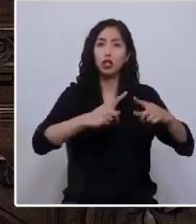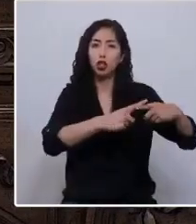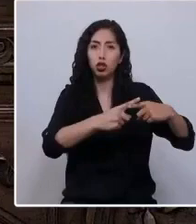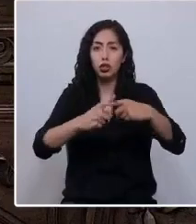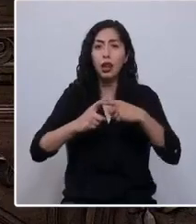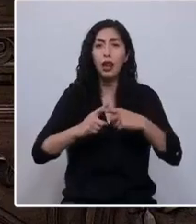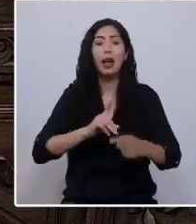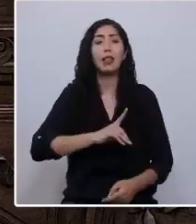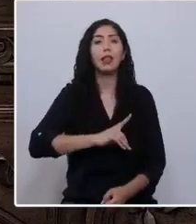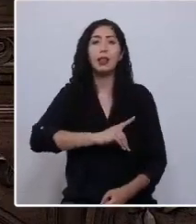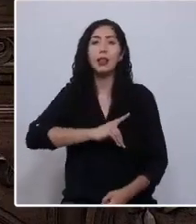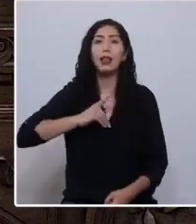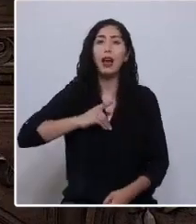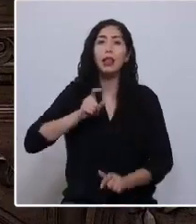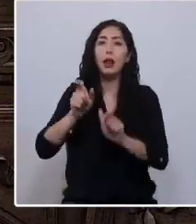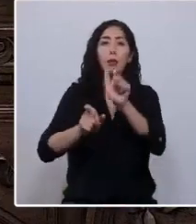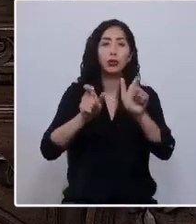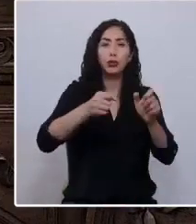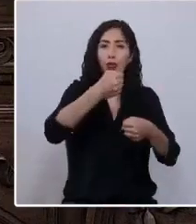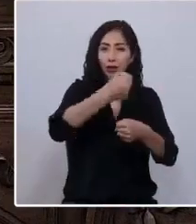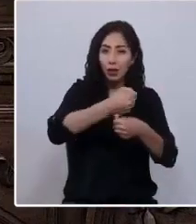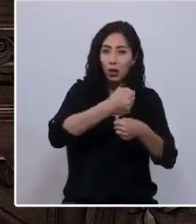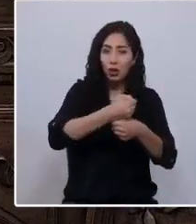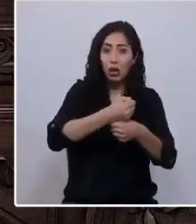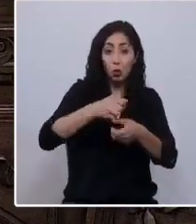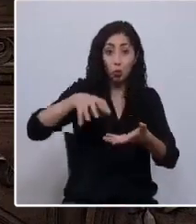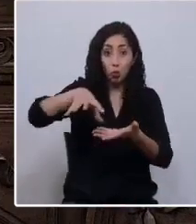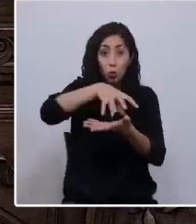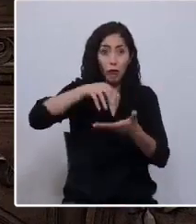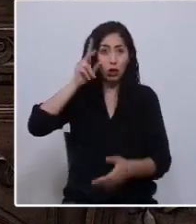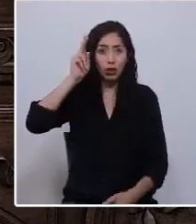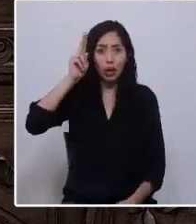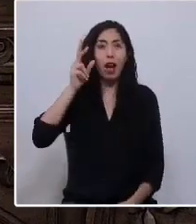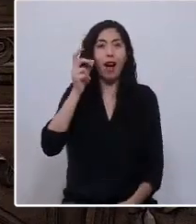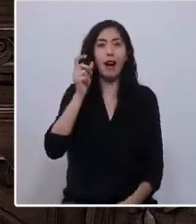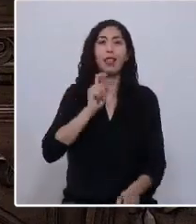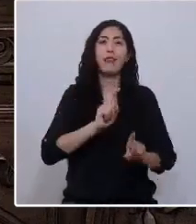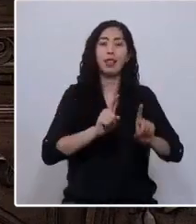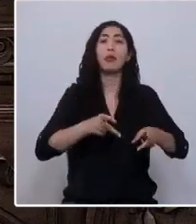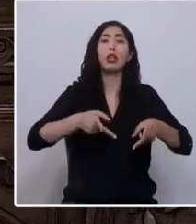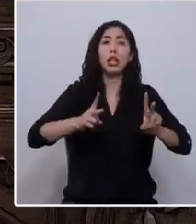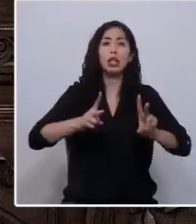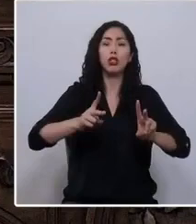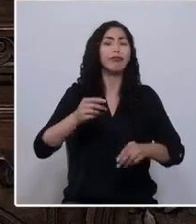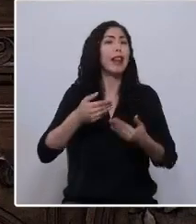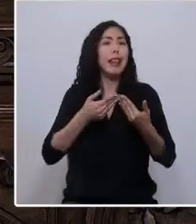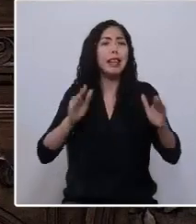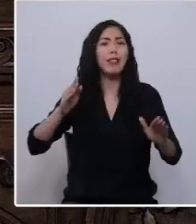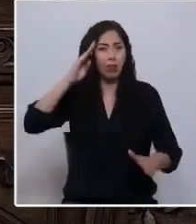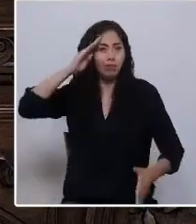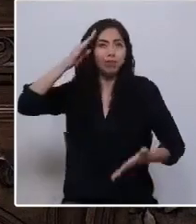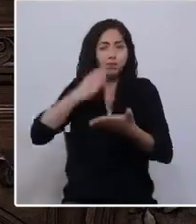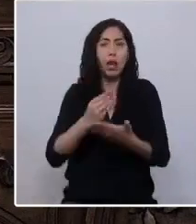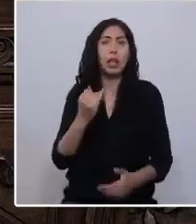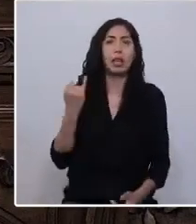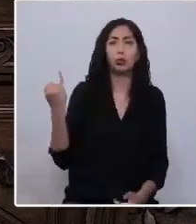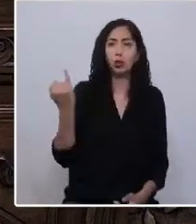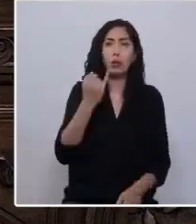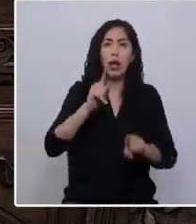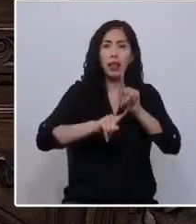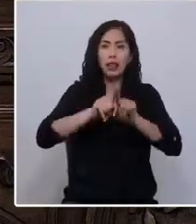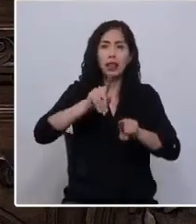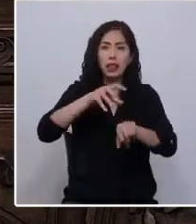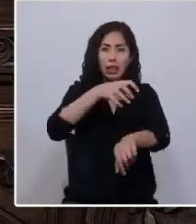la dignidad de la clase trabajadora y, como pueblo indígena, defendemos nuestro derecho a la libre determinación, autonomía y territorio.